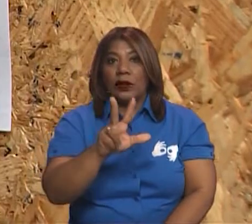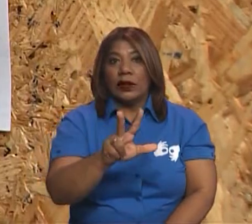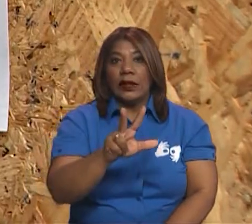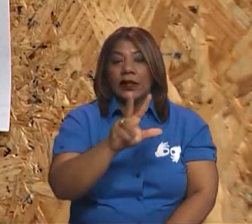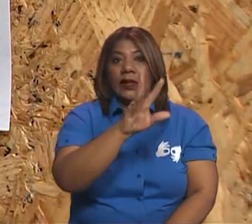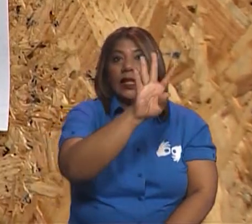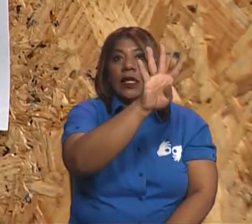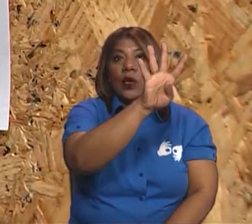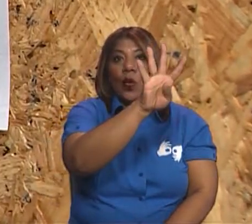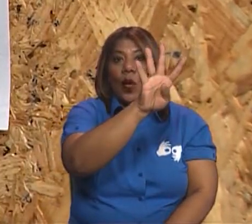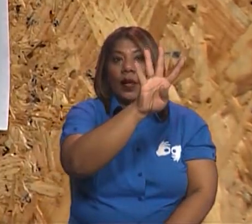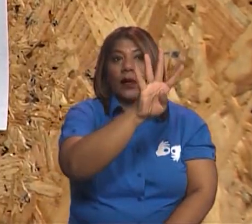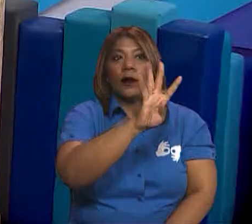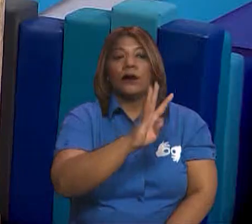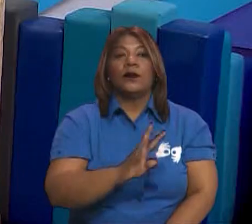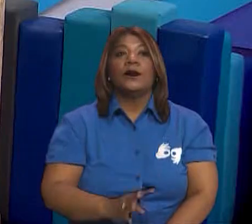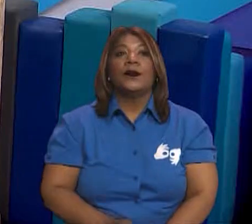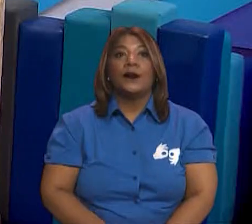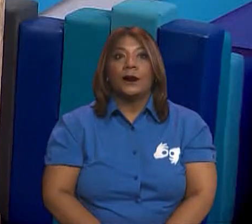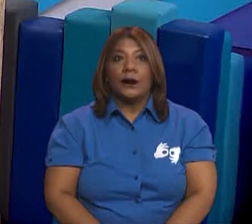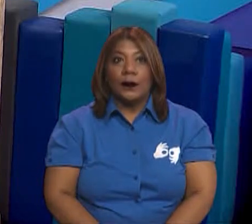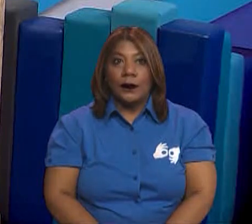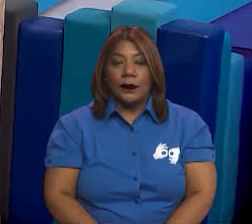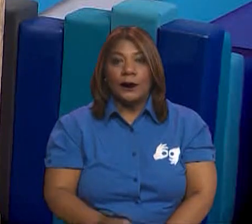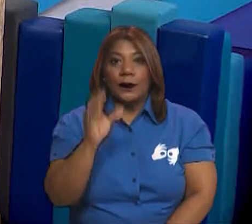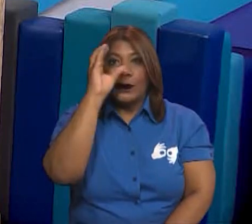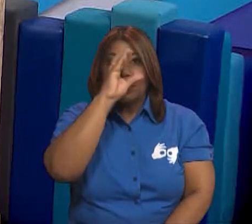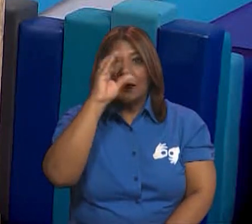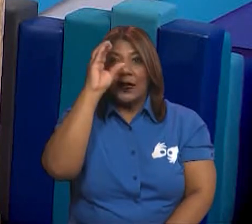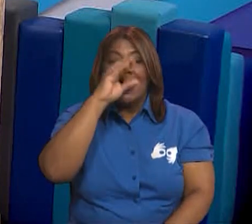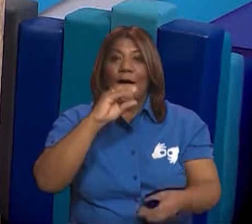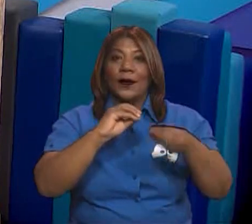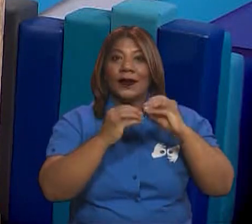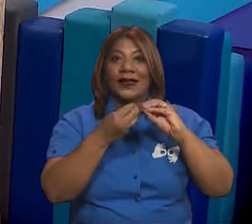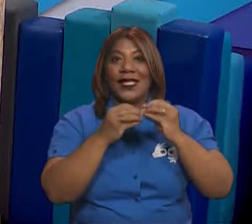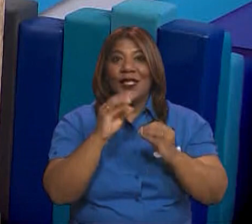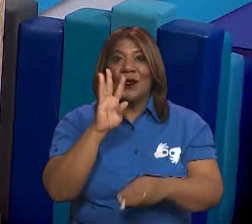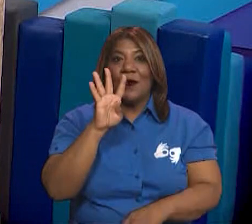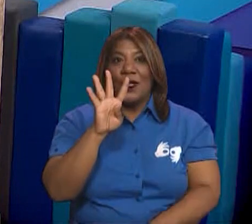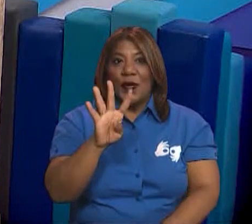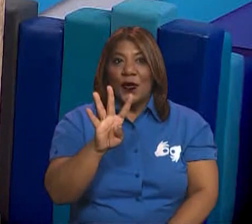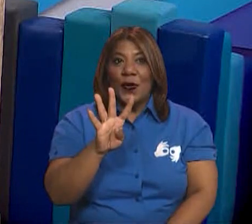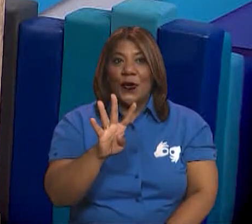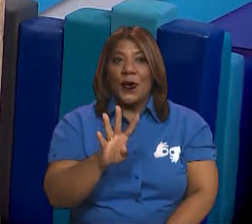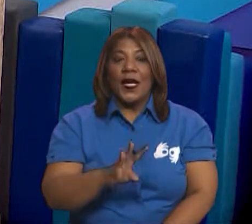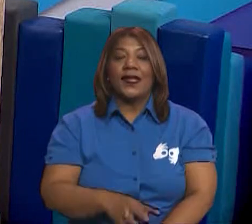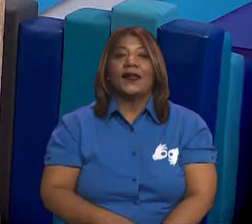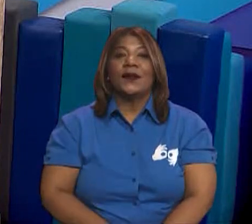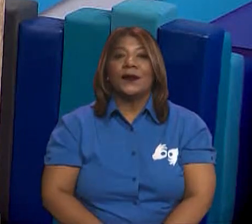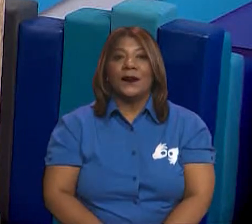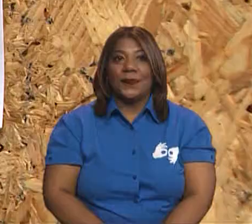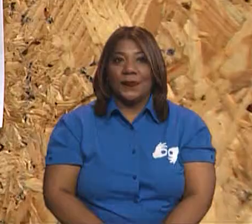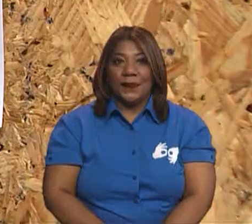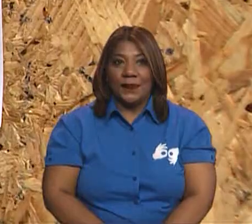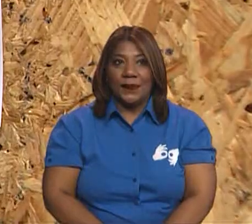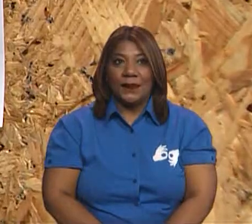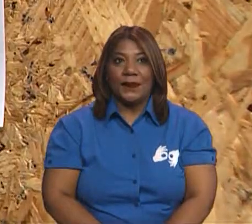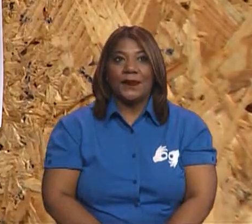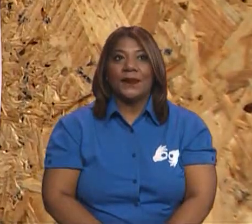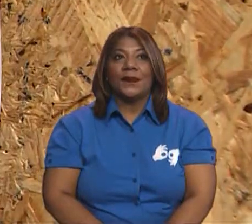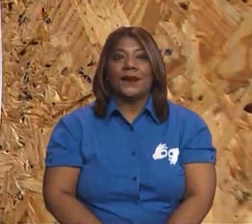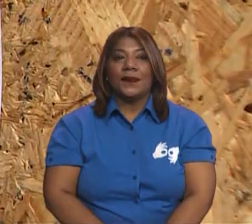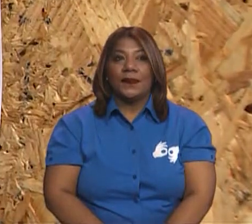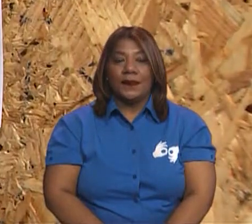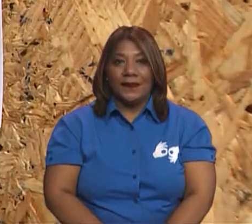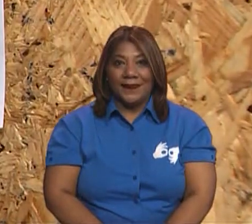tres y cuatro. Tiene cuatro lados. Buscamos el número cuatro y identificamos. Recuerden que es cuadriláteros.